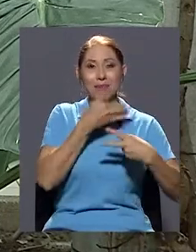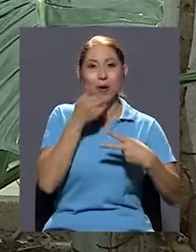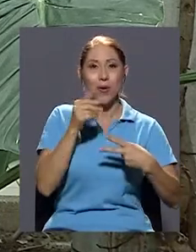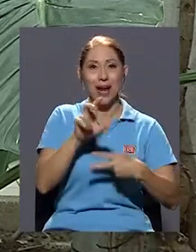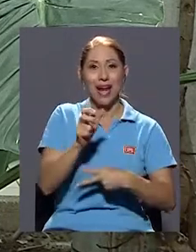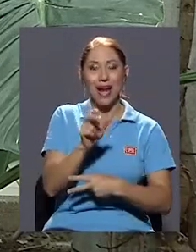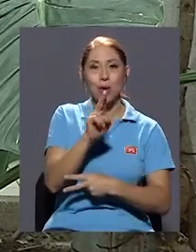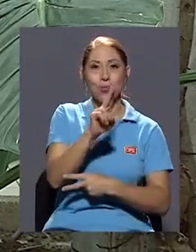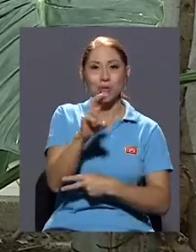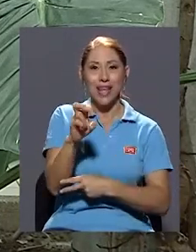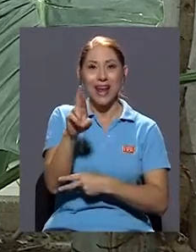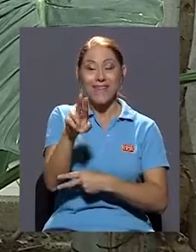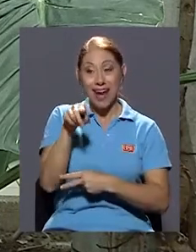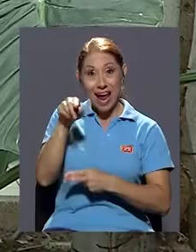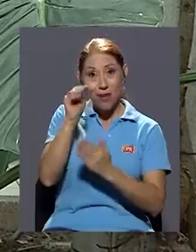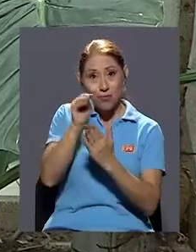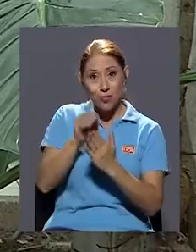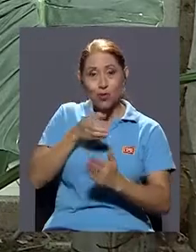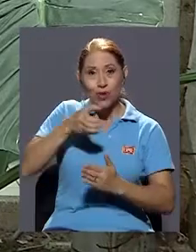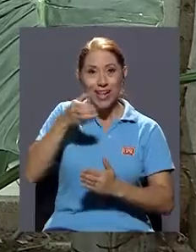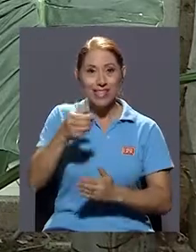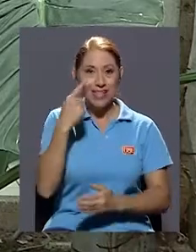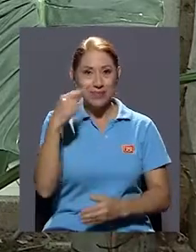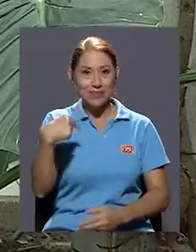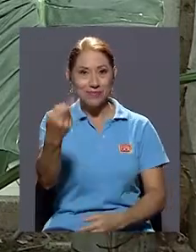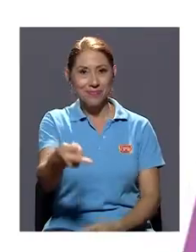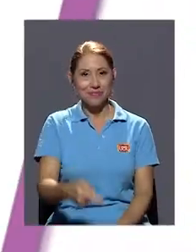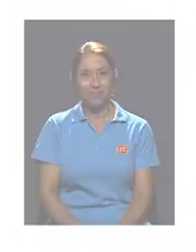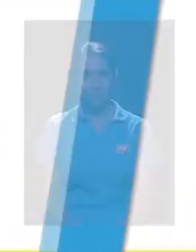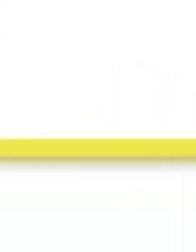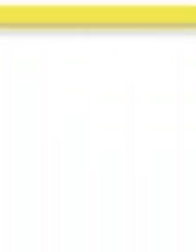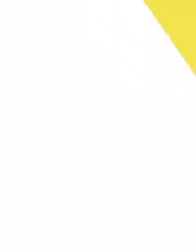Canal UCR y ahí hacernos sus sugerencias. Hasta pronto.